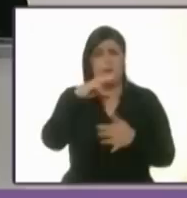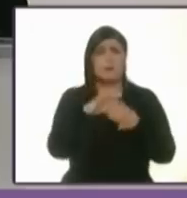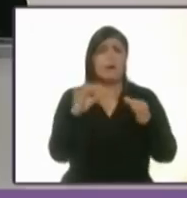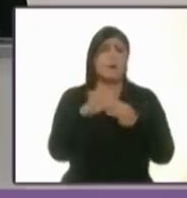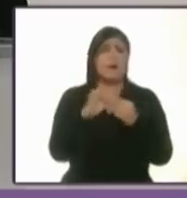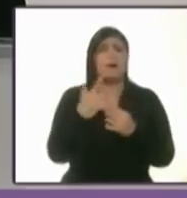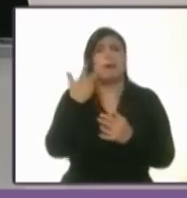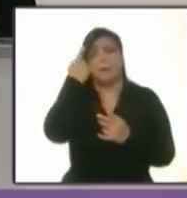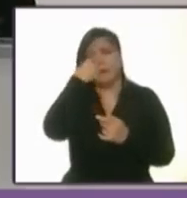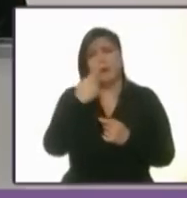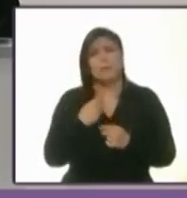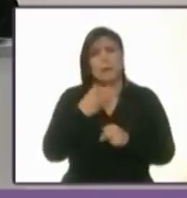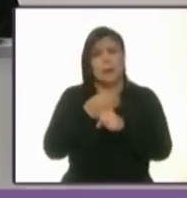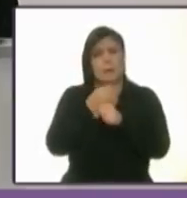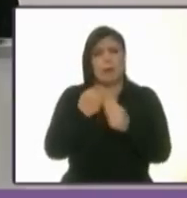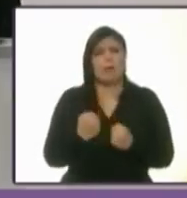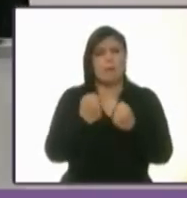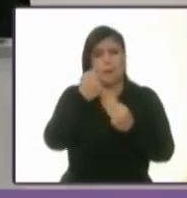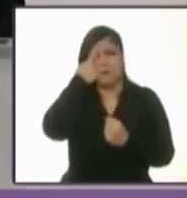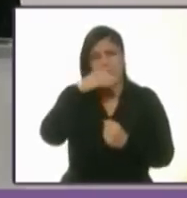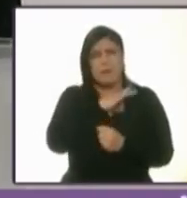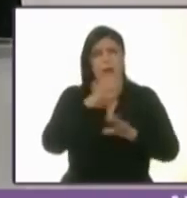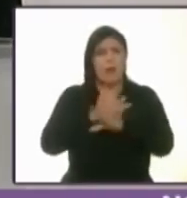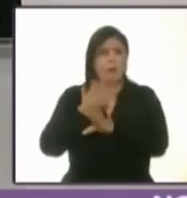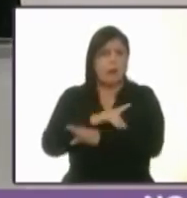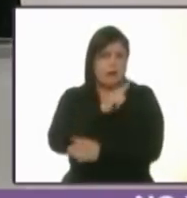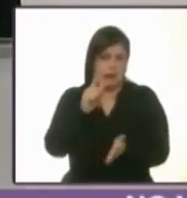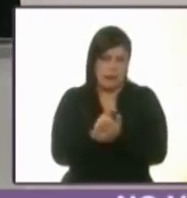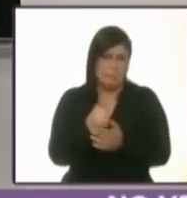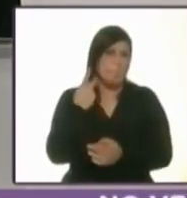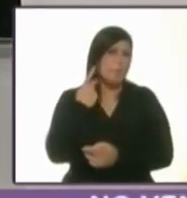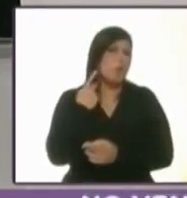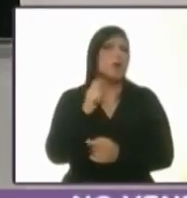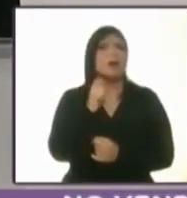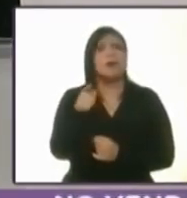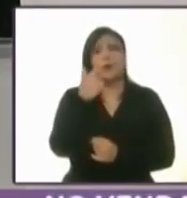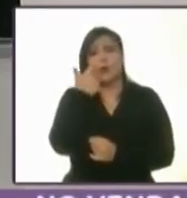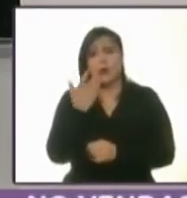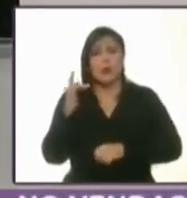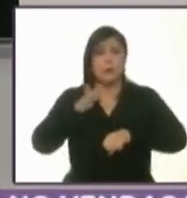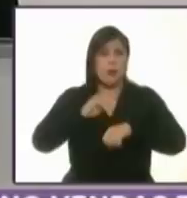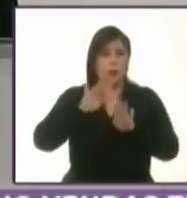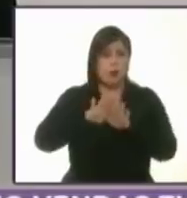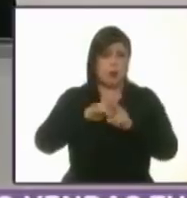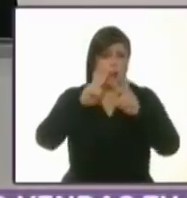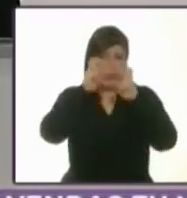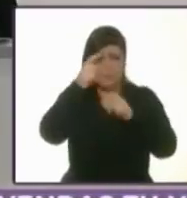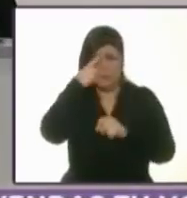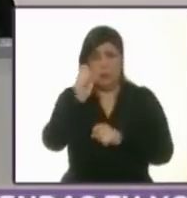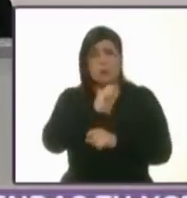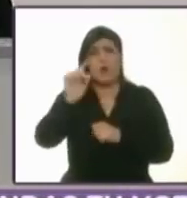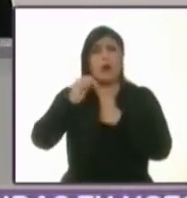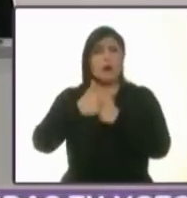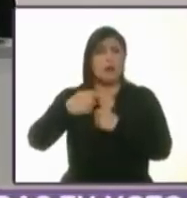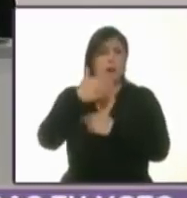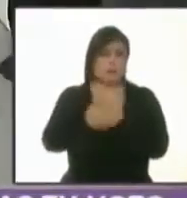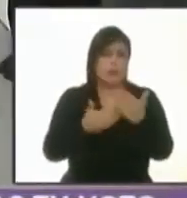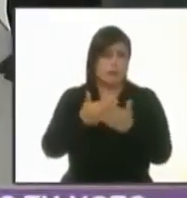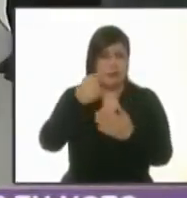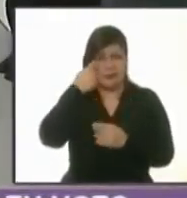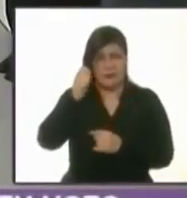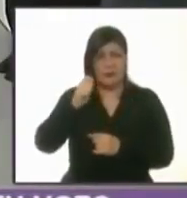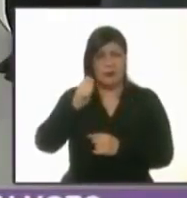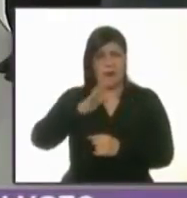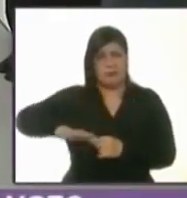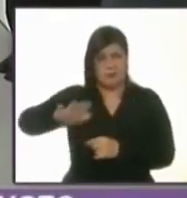Ya ha platicado del fortalecimiento de la democracia, de la reforma política. No sé si le gustaría tocar el tema de la profesionalización del servicio público. Adelante.